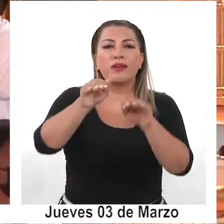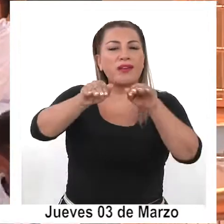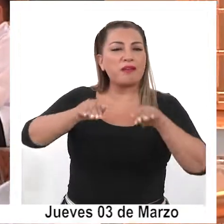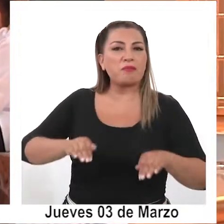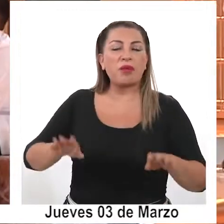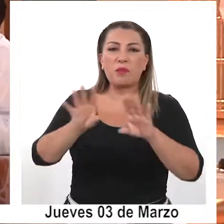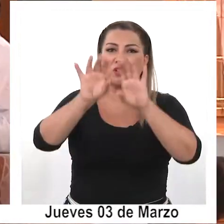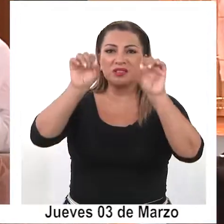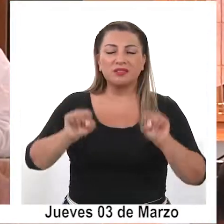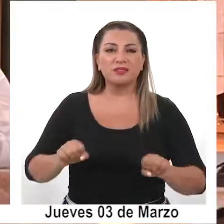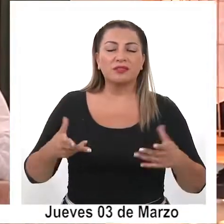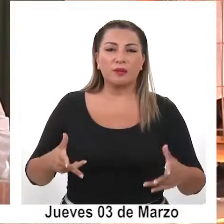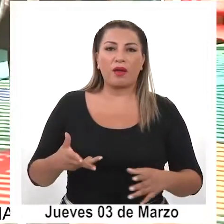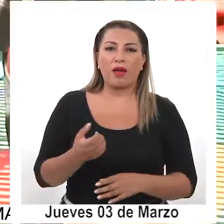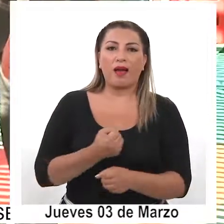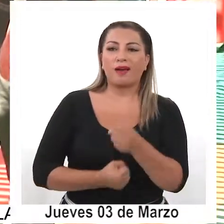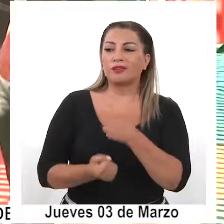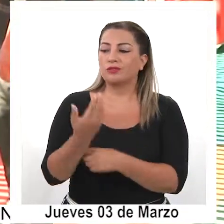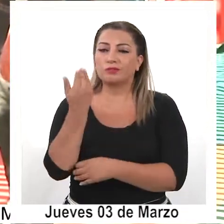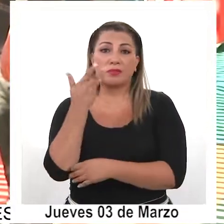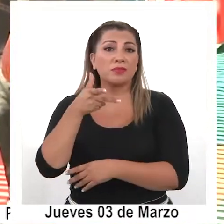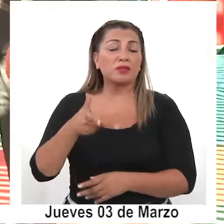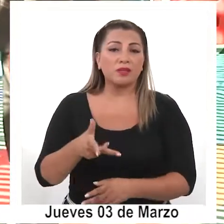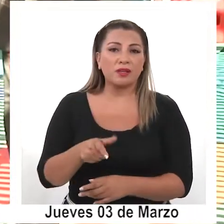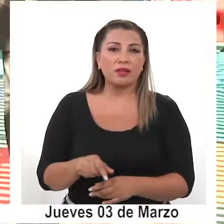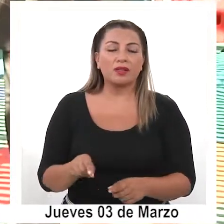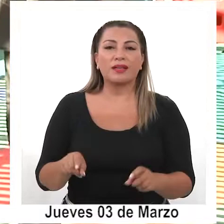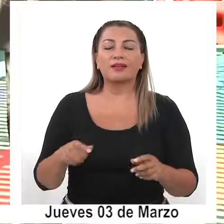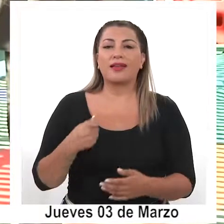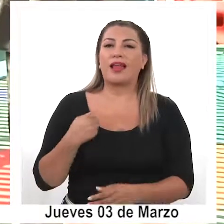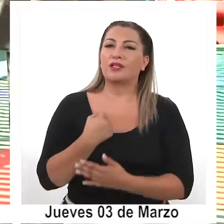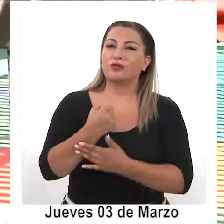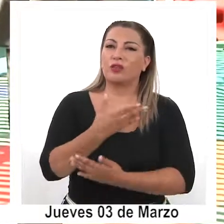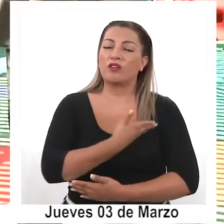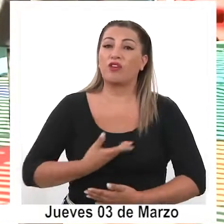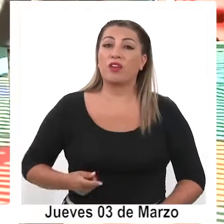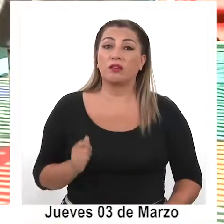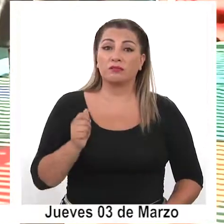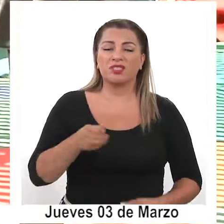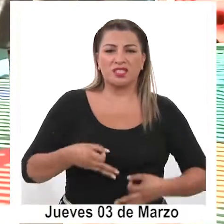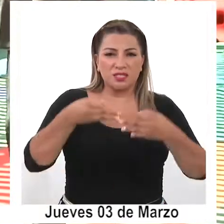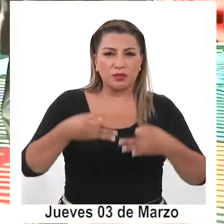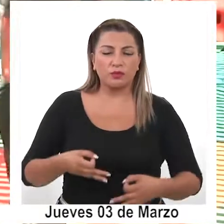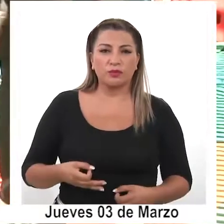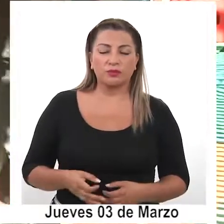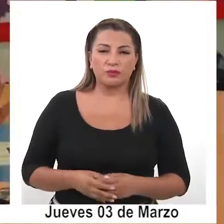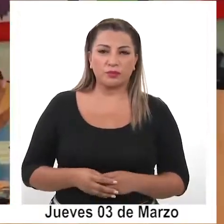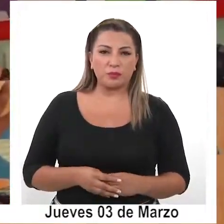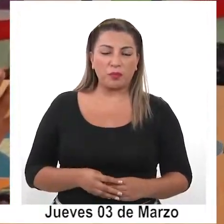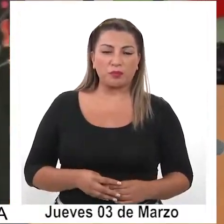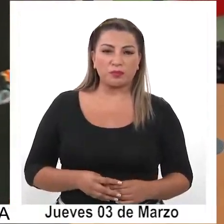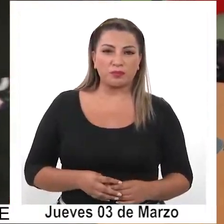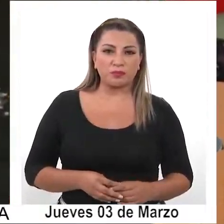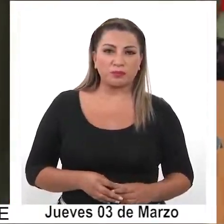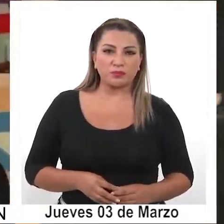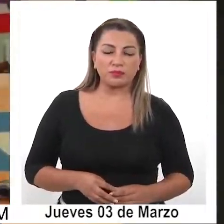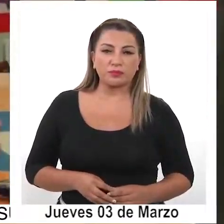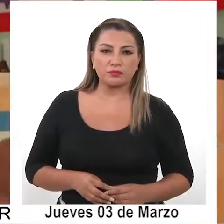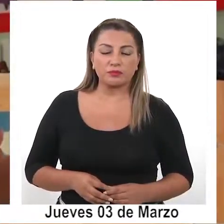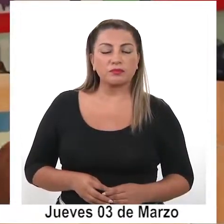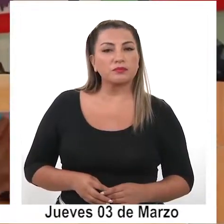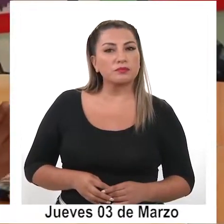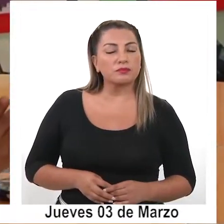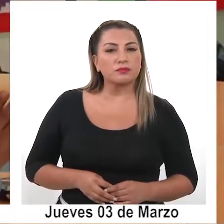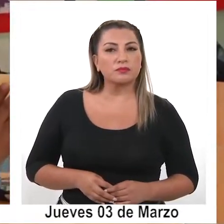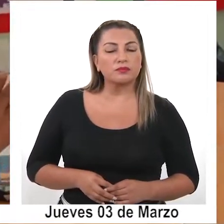mismo sistema que años anteriores, por lo que la subvención está garantizada. No,